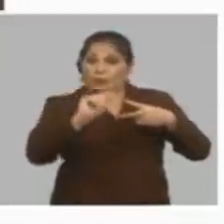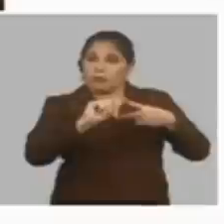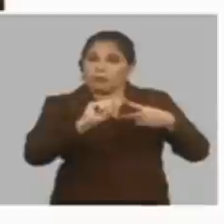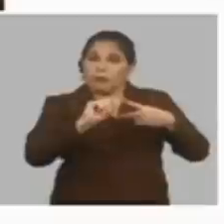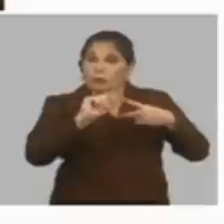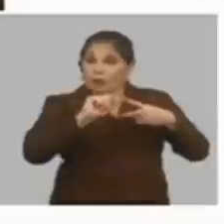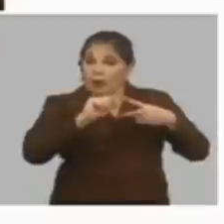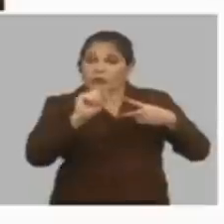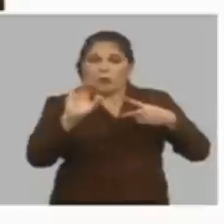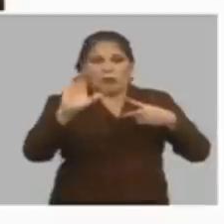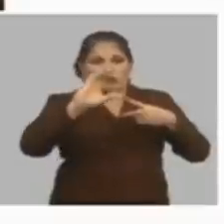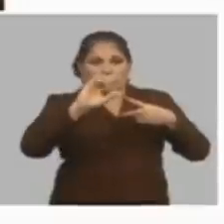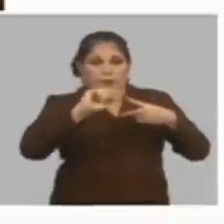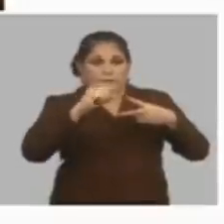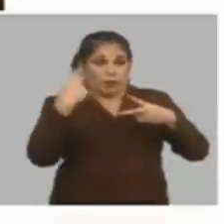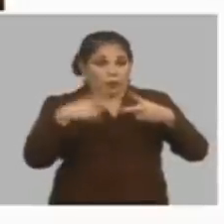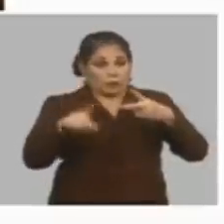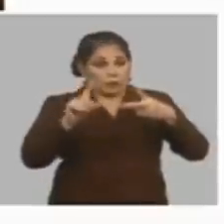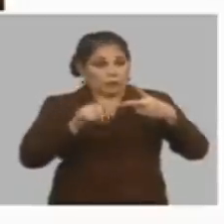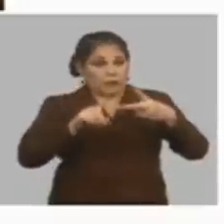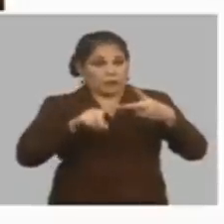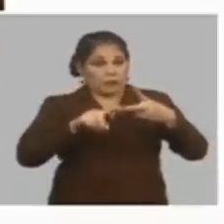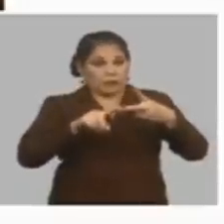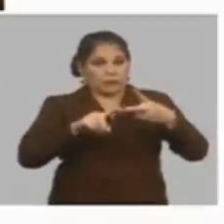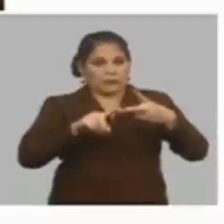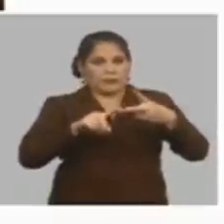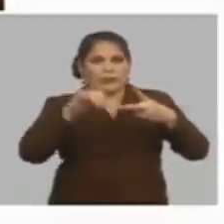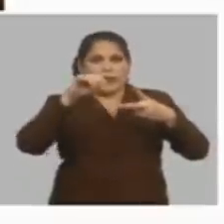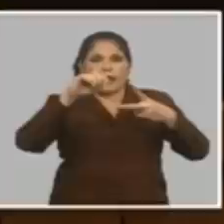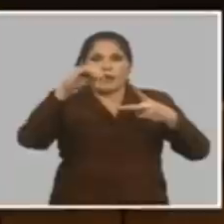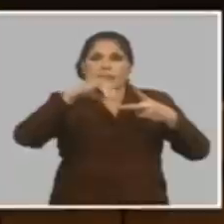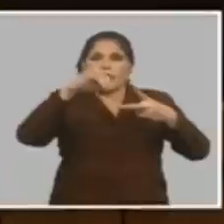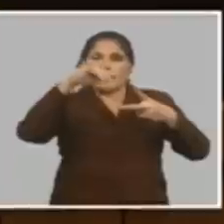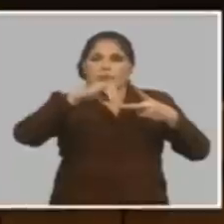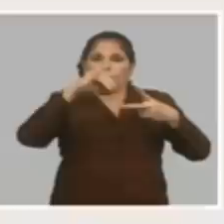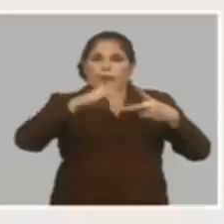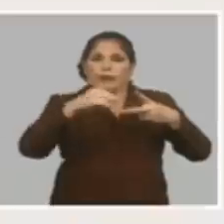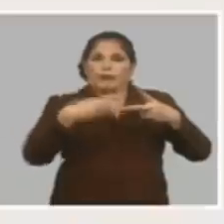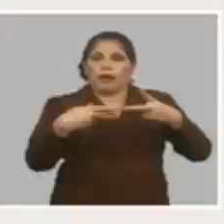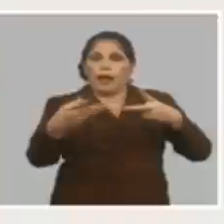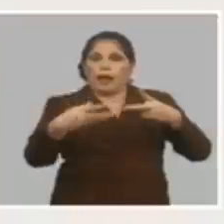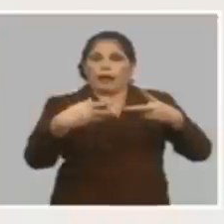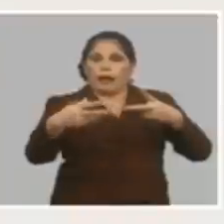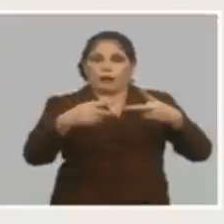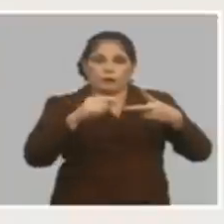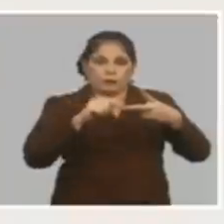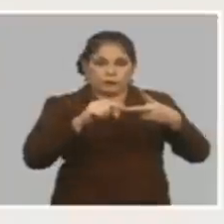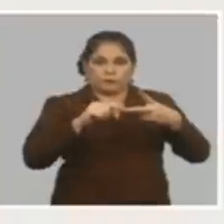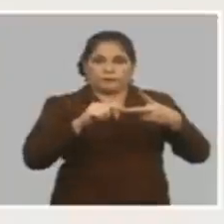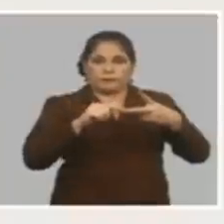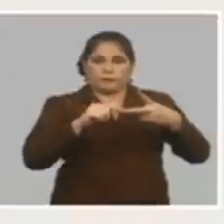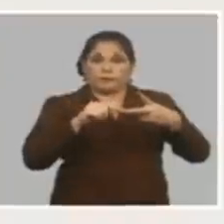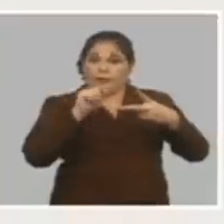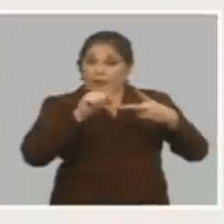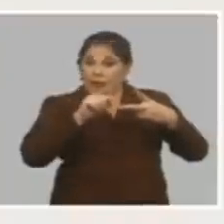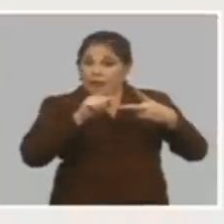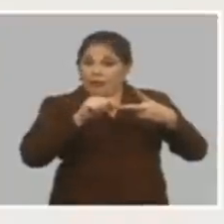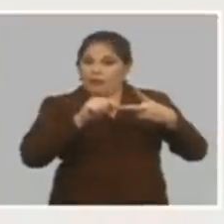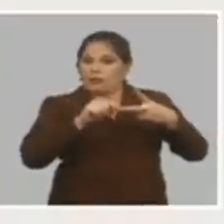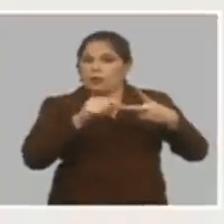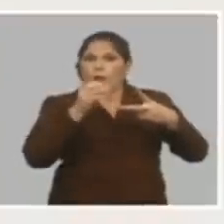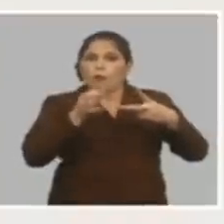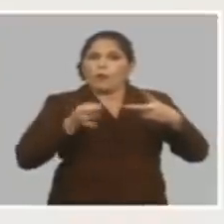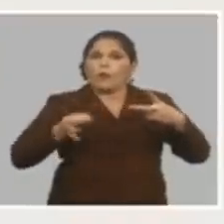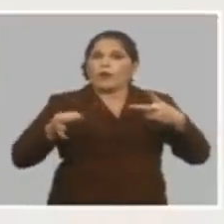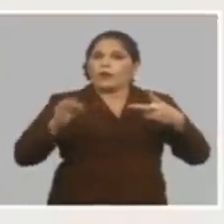se va a subir y segundo se incrementa el gasto deducible y eso nos da pie en todos